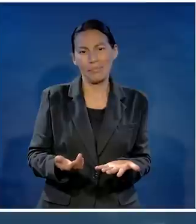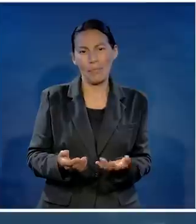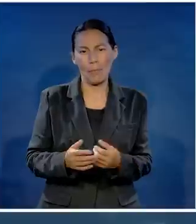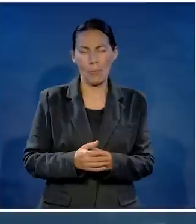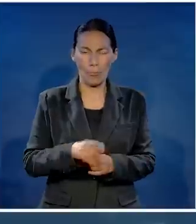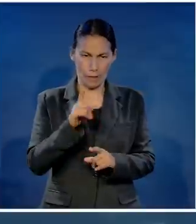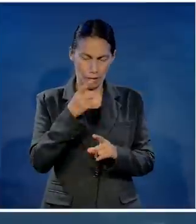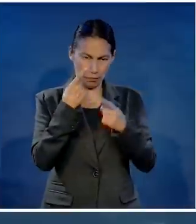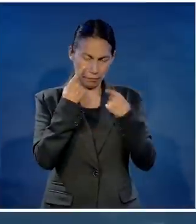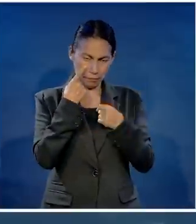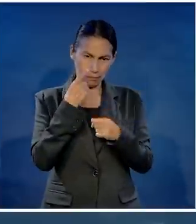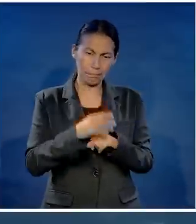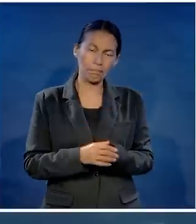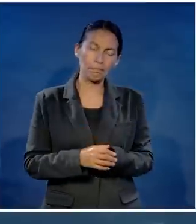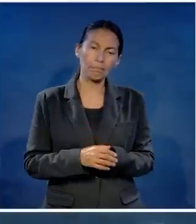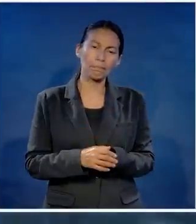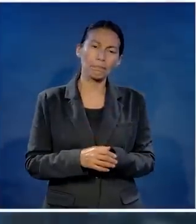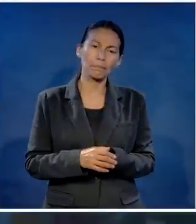Nadie.